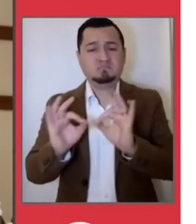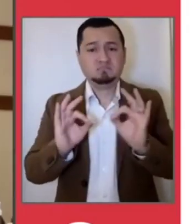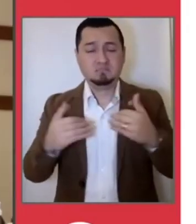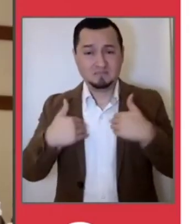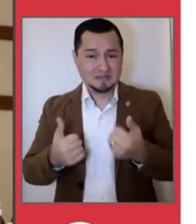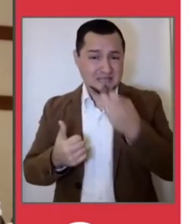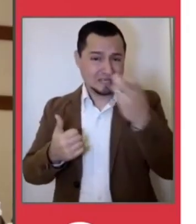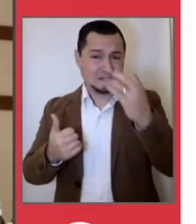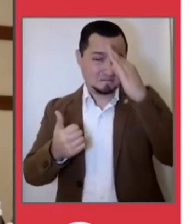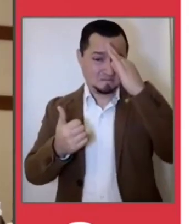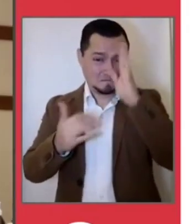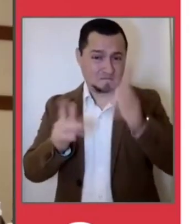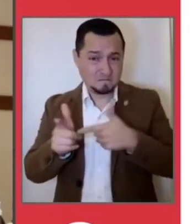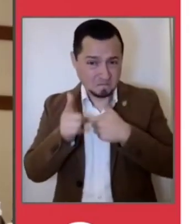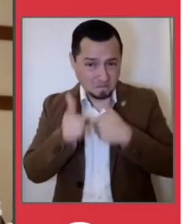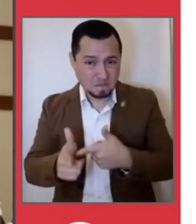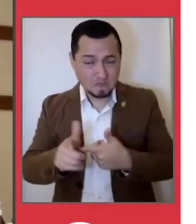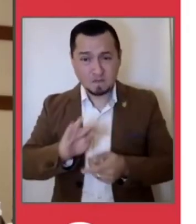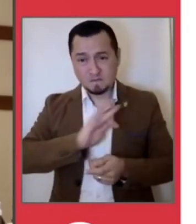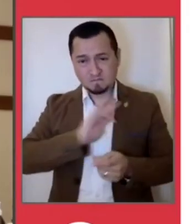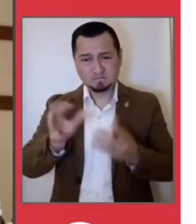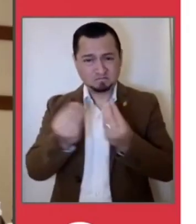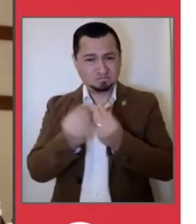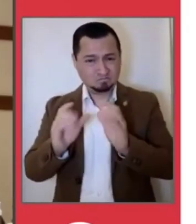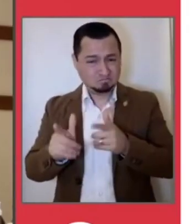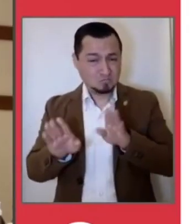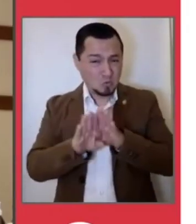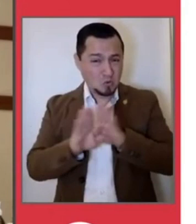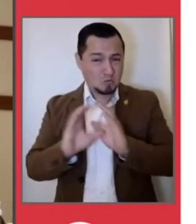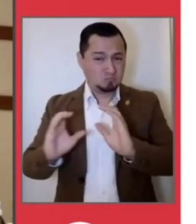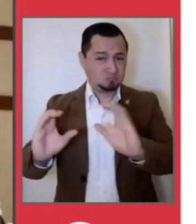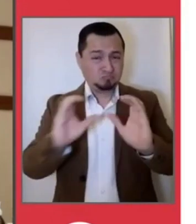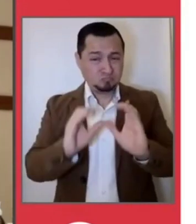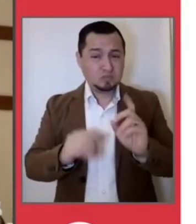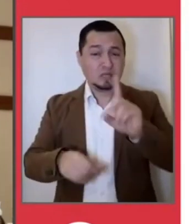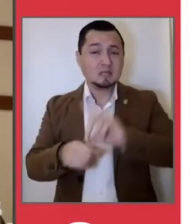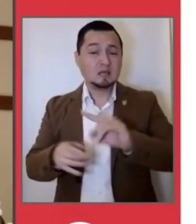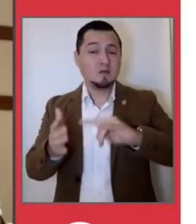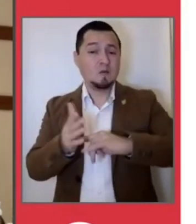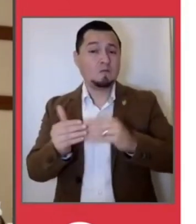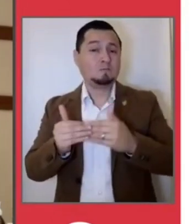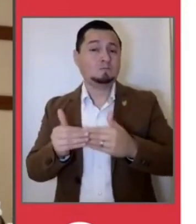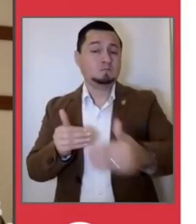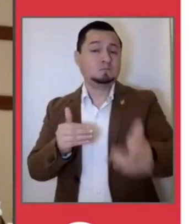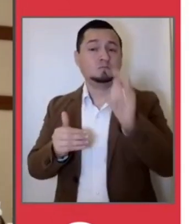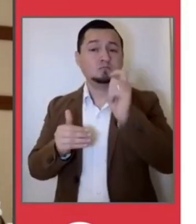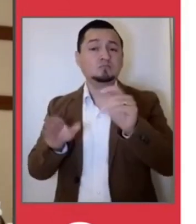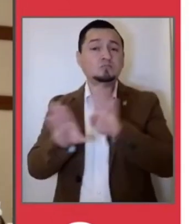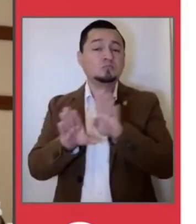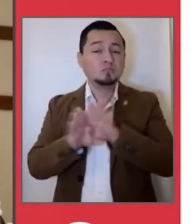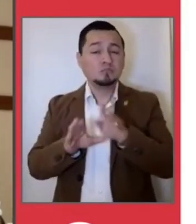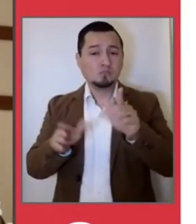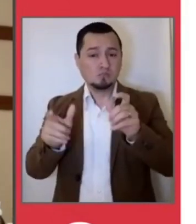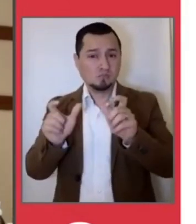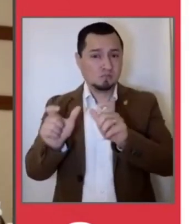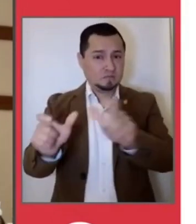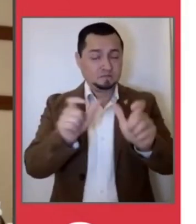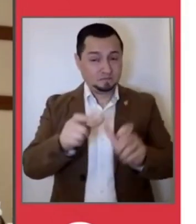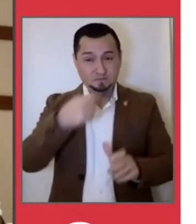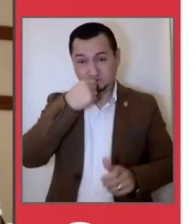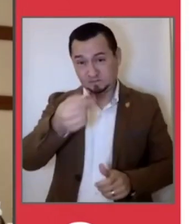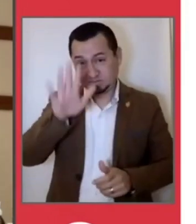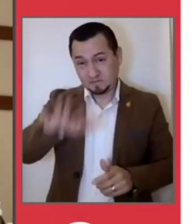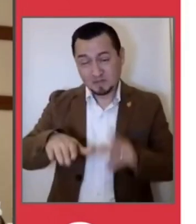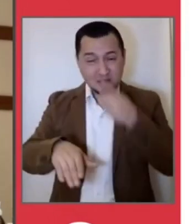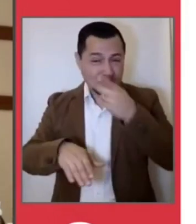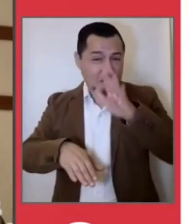Este es el proceso que vamos a seguir. Estaremos detallando la información en las siguientes horas sobre las medidas de contención que estamos anunciando.